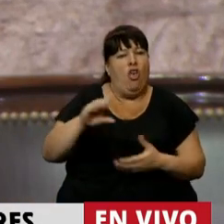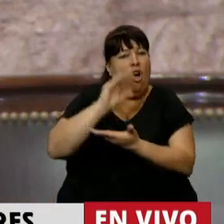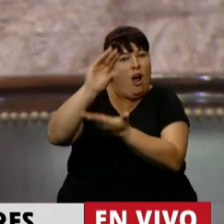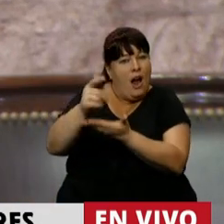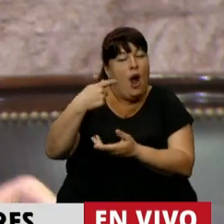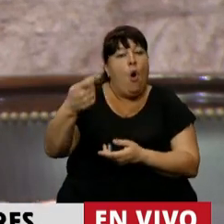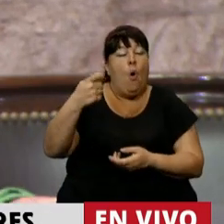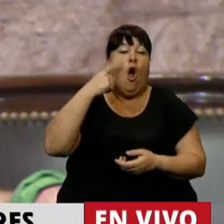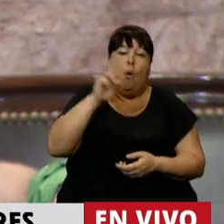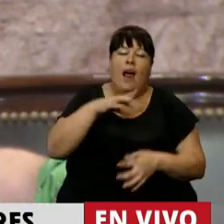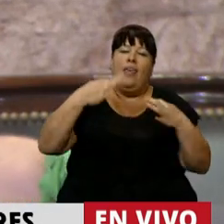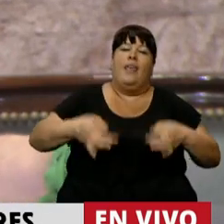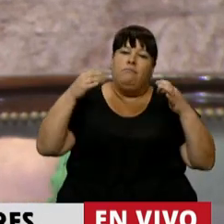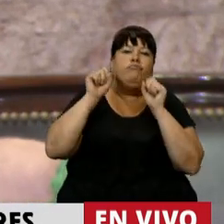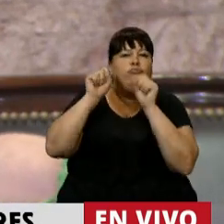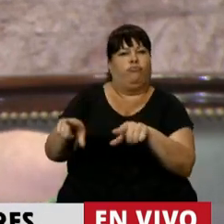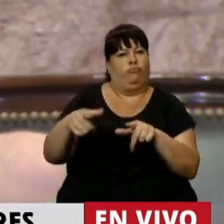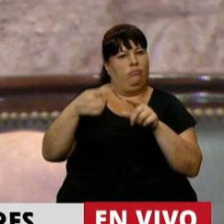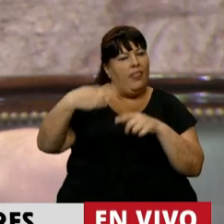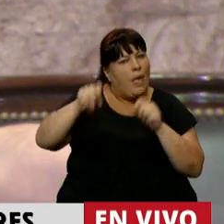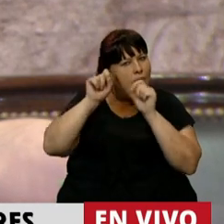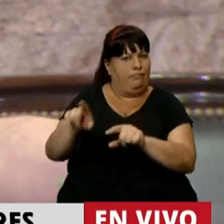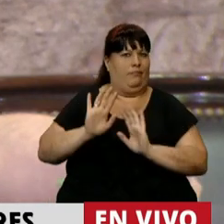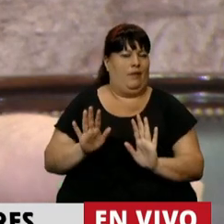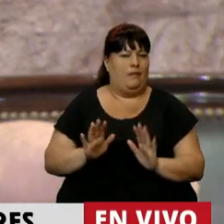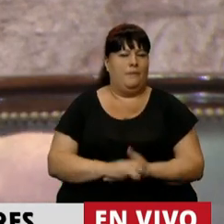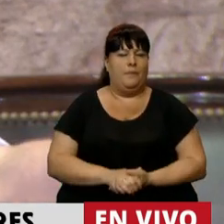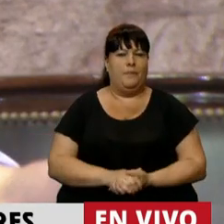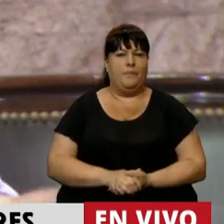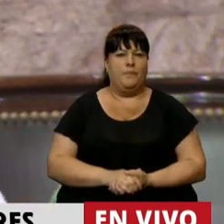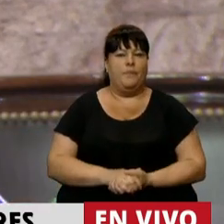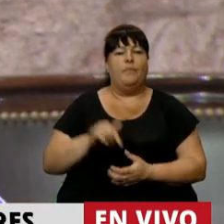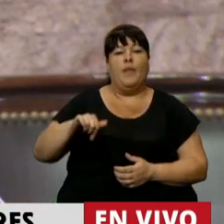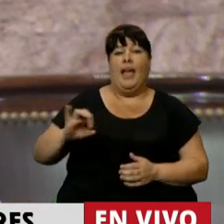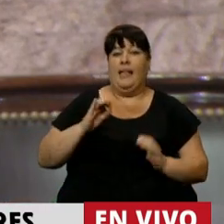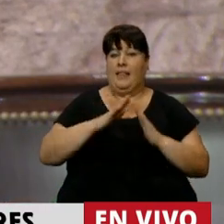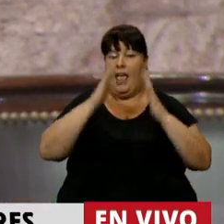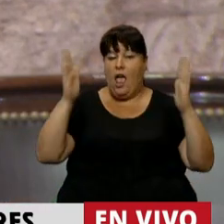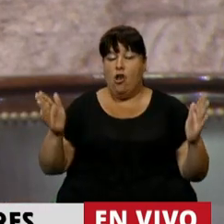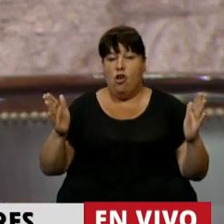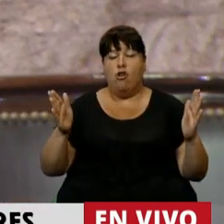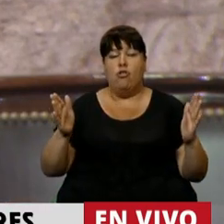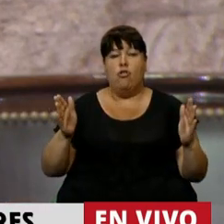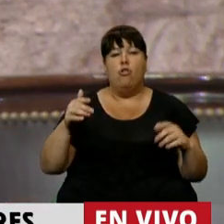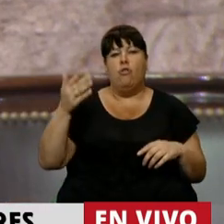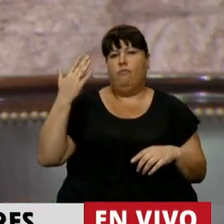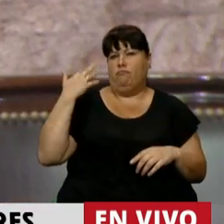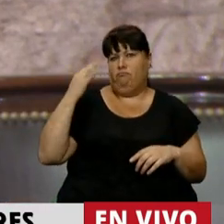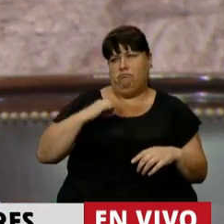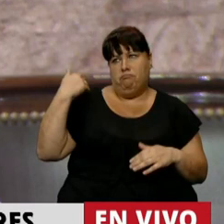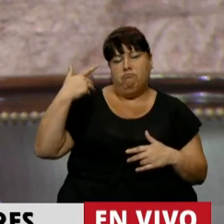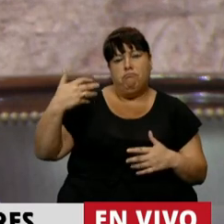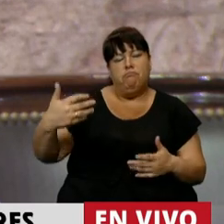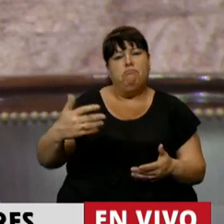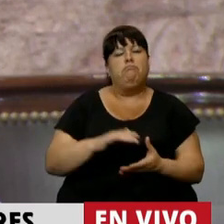para que las jubiladas y jubilados tengan lo que se merecen. Este año, en los últimos años,